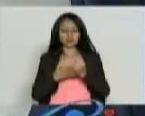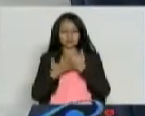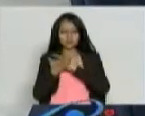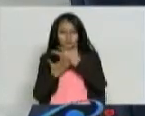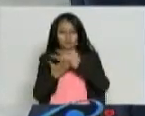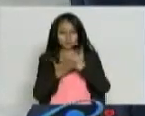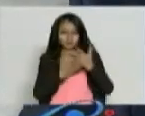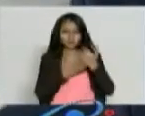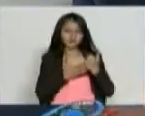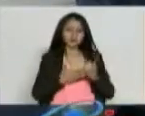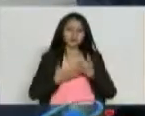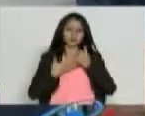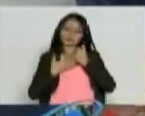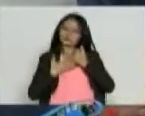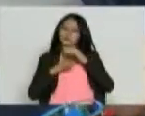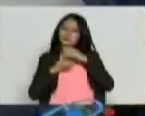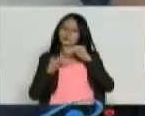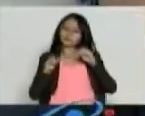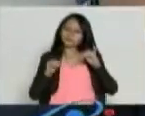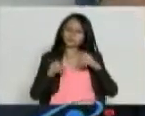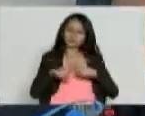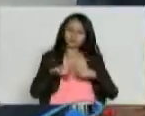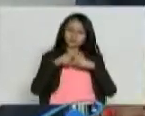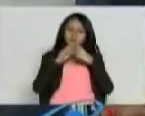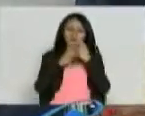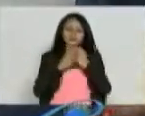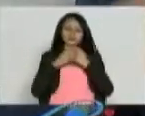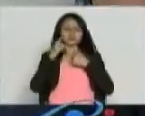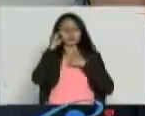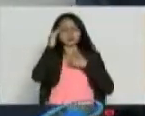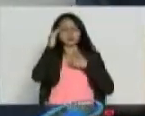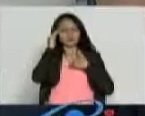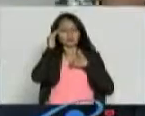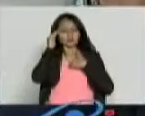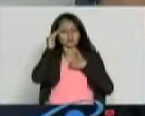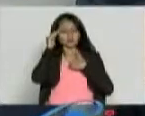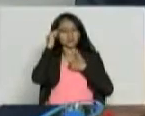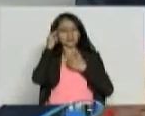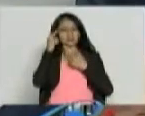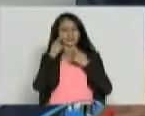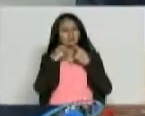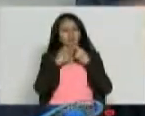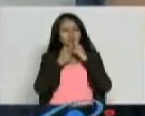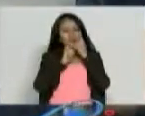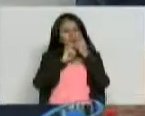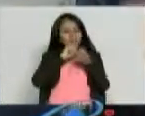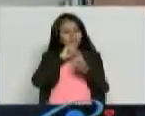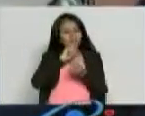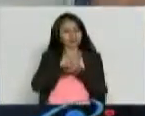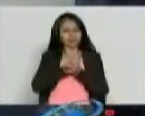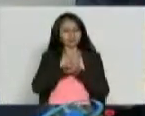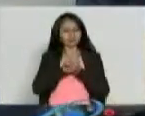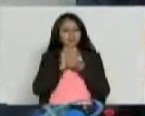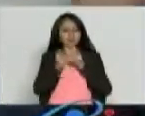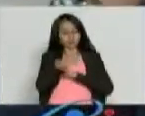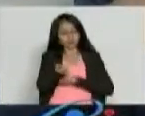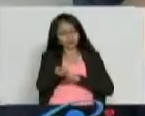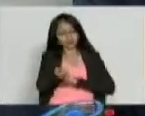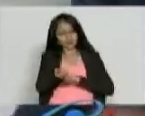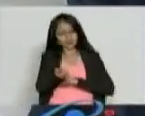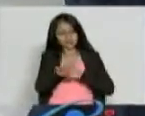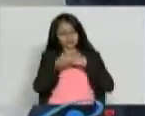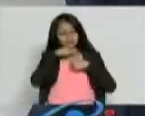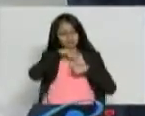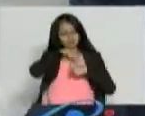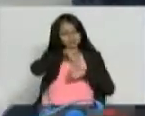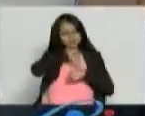para proporcionar como esa conciencia y esa mentalidad distinta, esa forma de ser desde